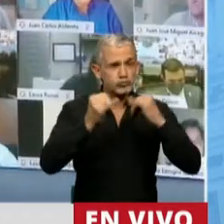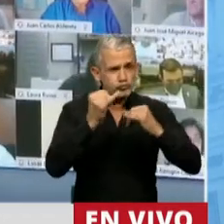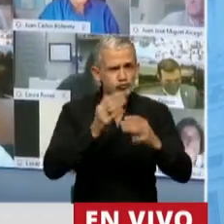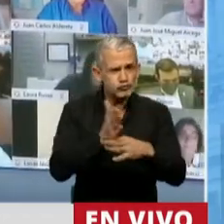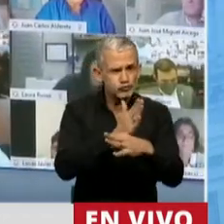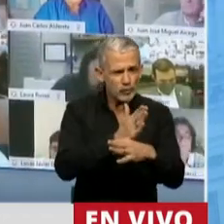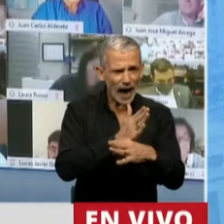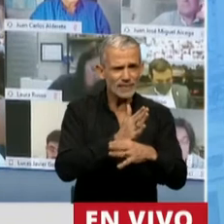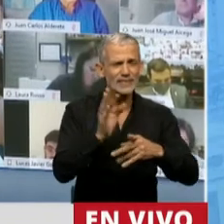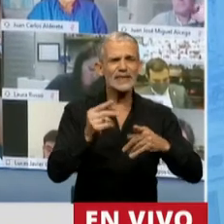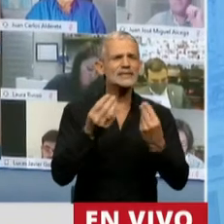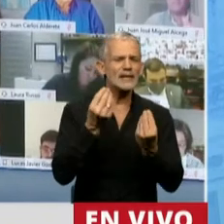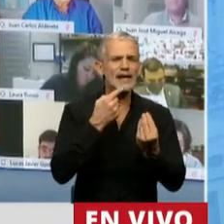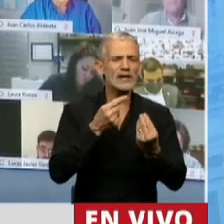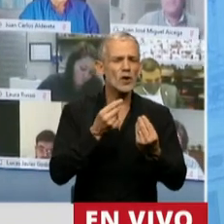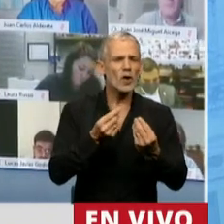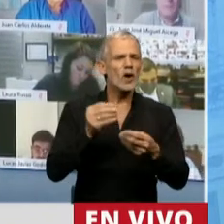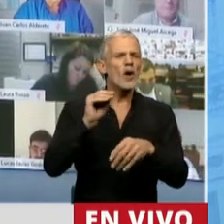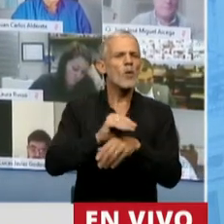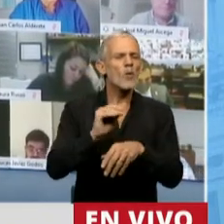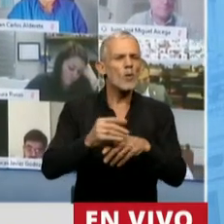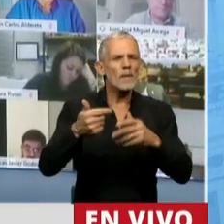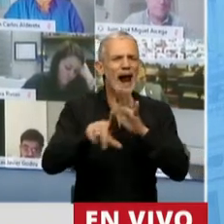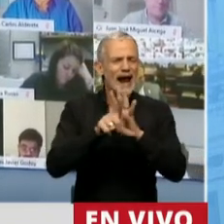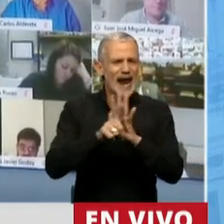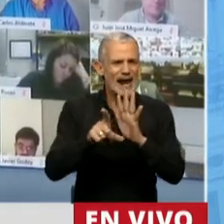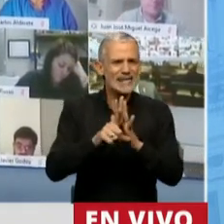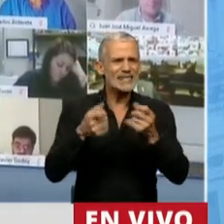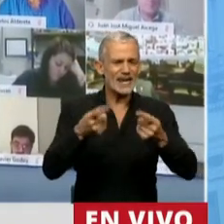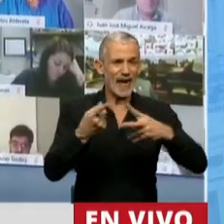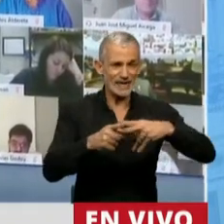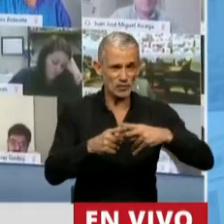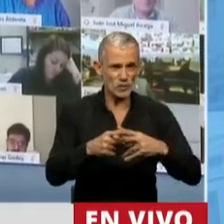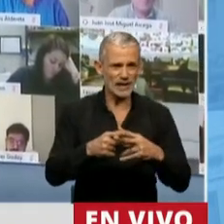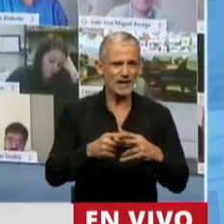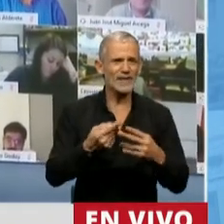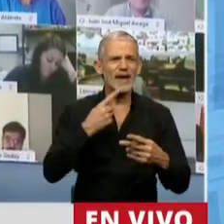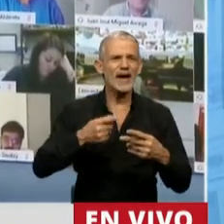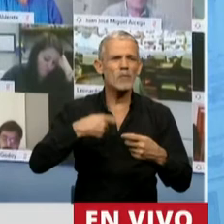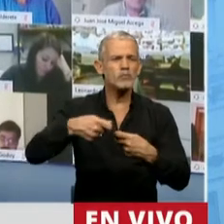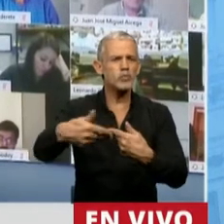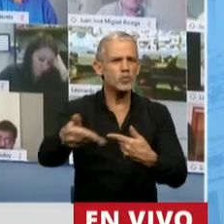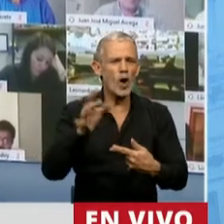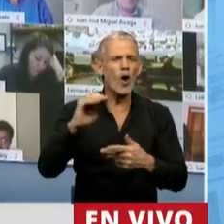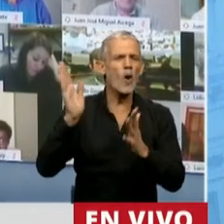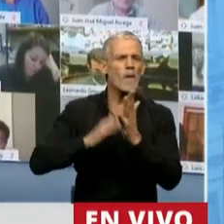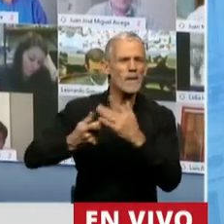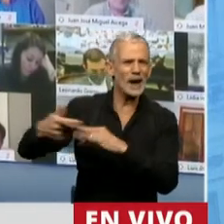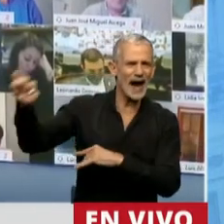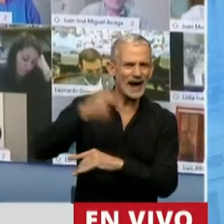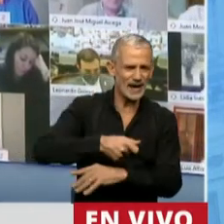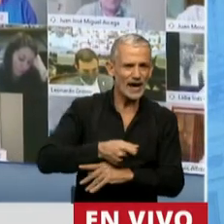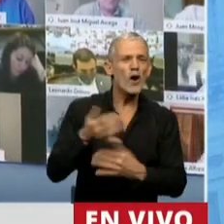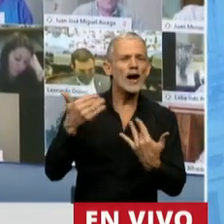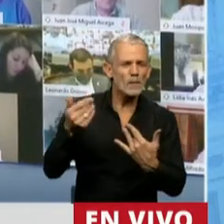precedentemente no será de aplicación para las leyes que instrumenten regímenes de moratoria o blanqueo que permitan